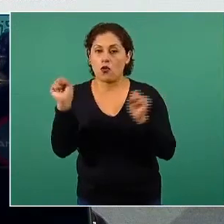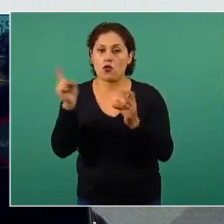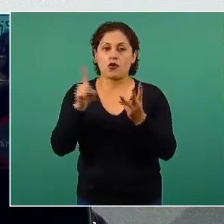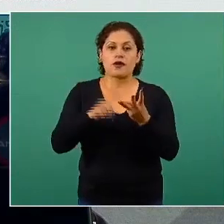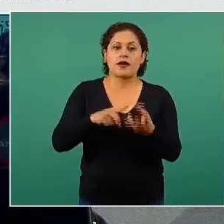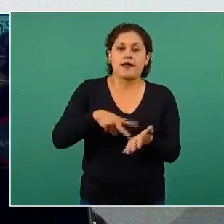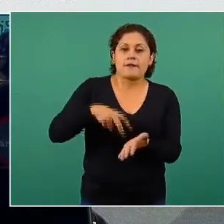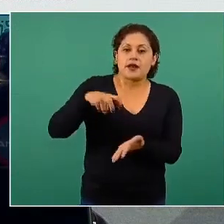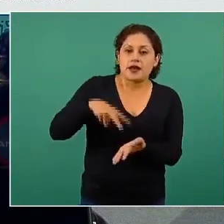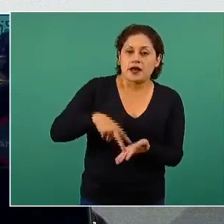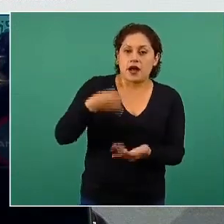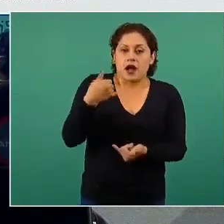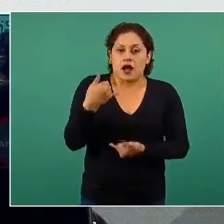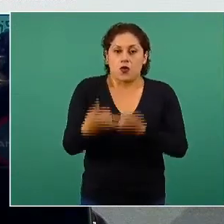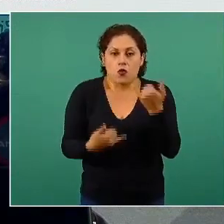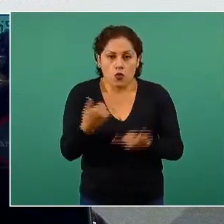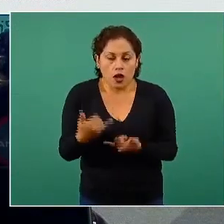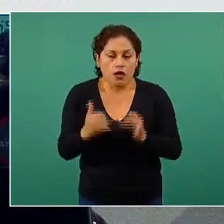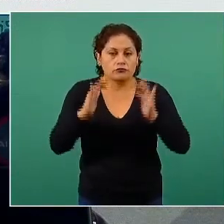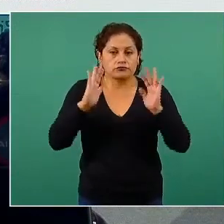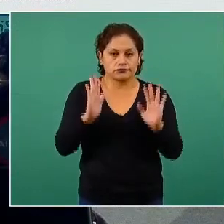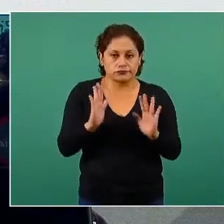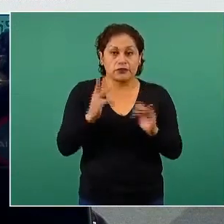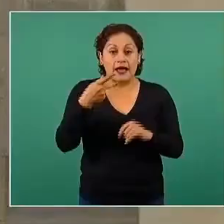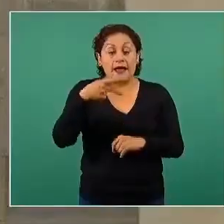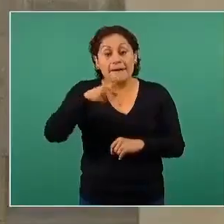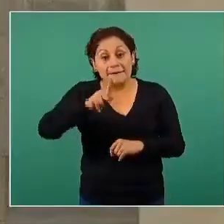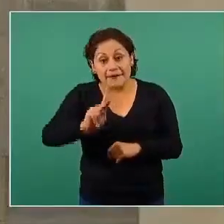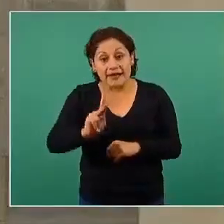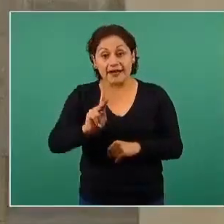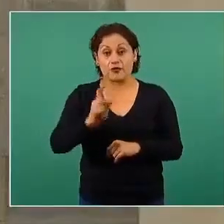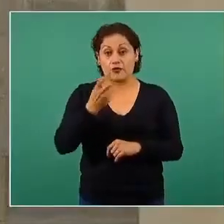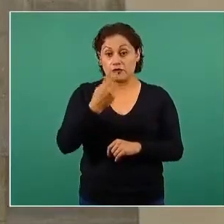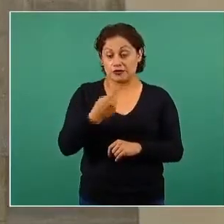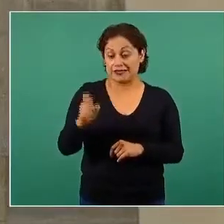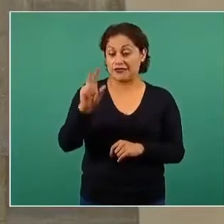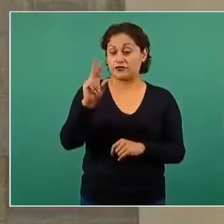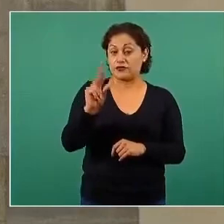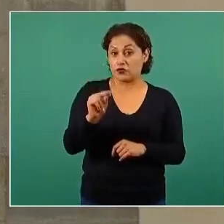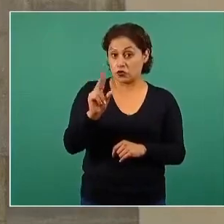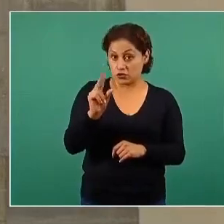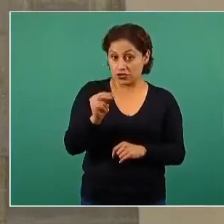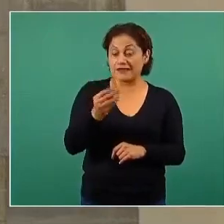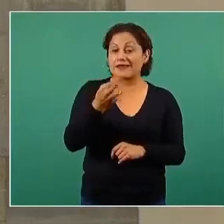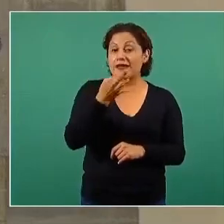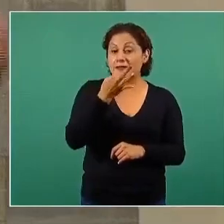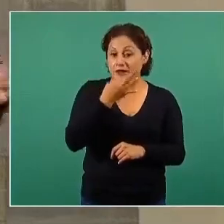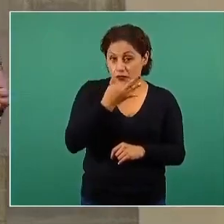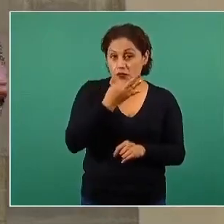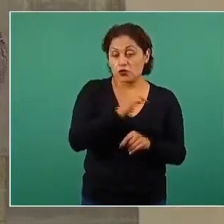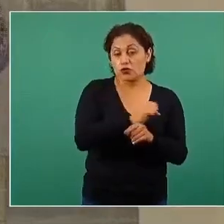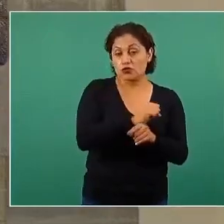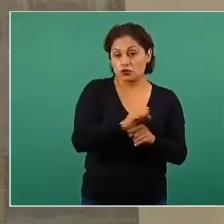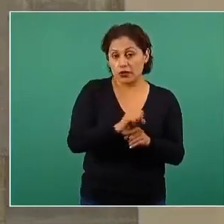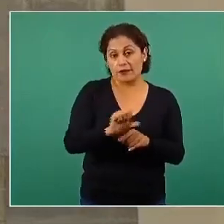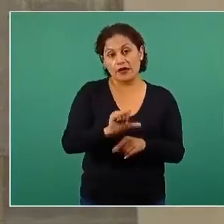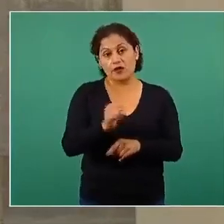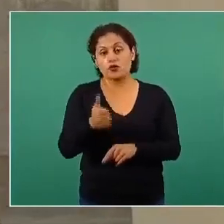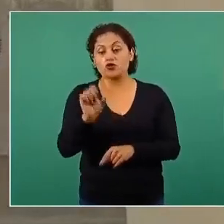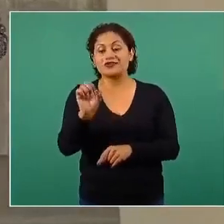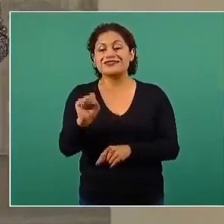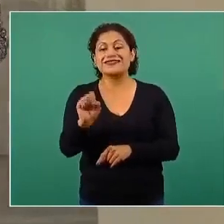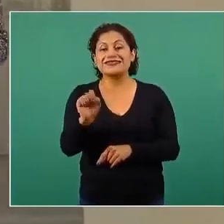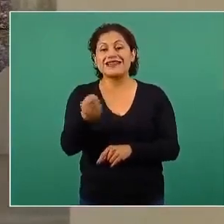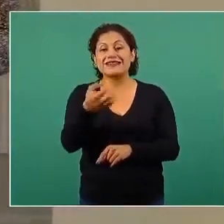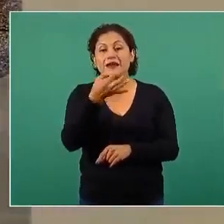Pero de estos 180 minutos, 60 minutos tienen que ser de intensidad moderada a vigorosa. ¿Qué quiere